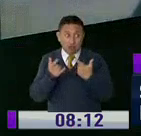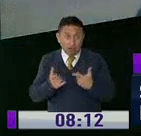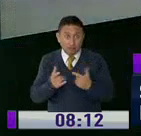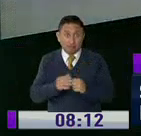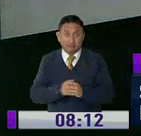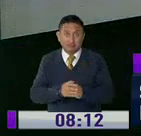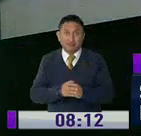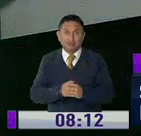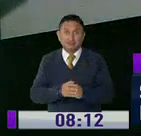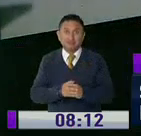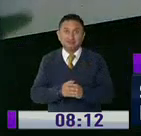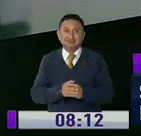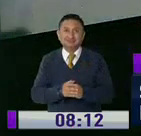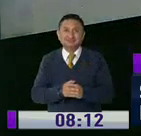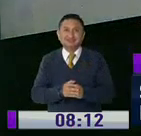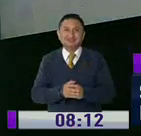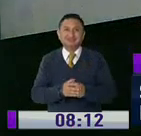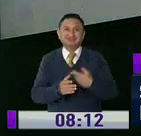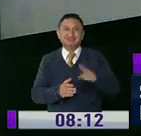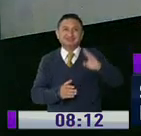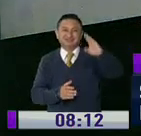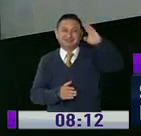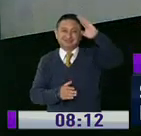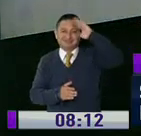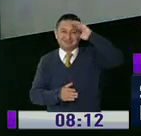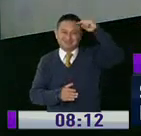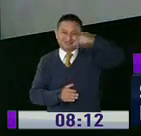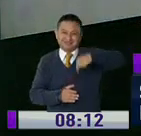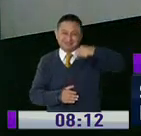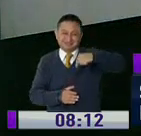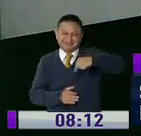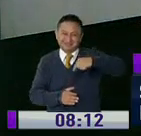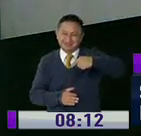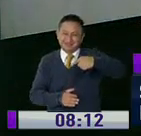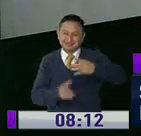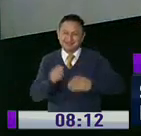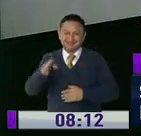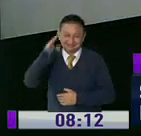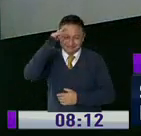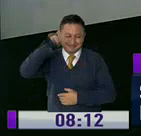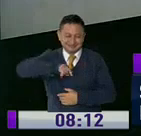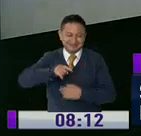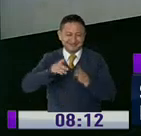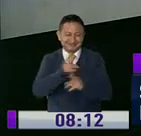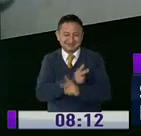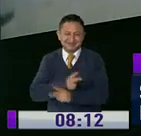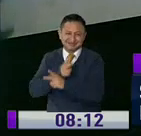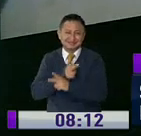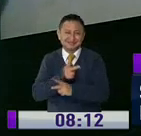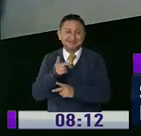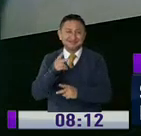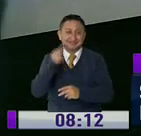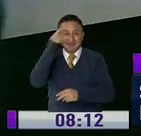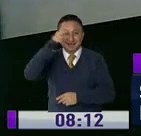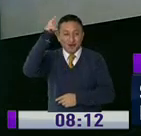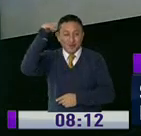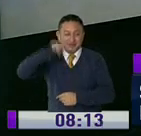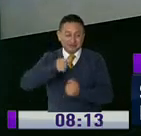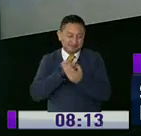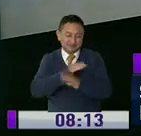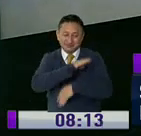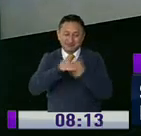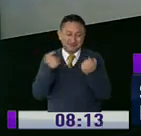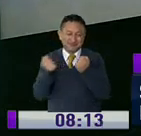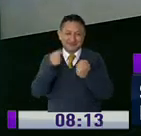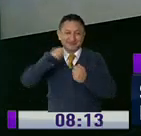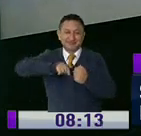muchos policías en este sector que ya han venido a resguardar todo este centro de abastos. Robert es el reporte todo controlado